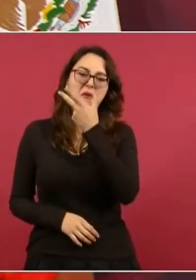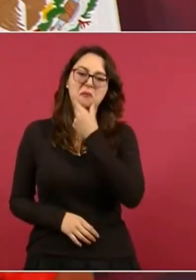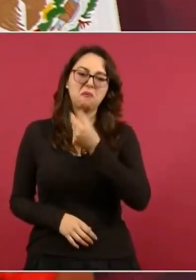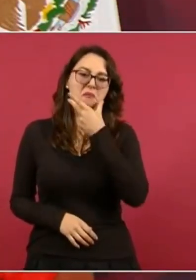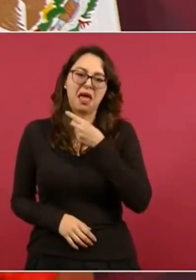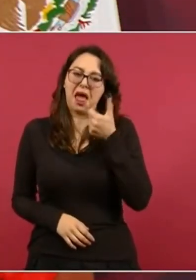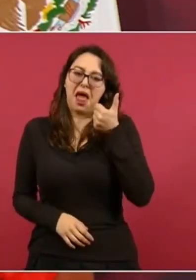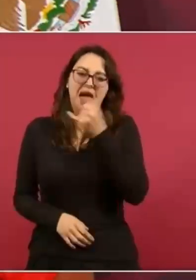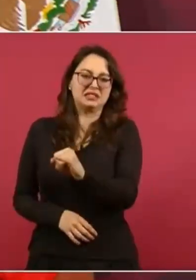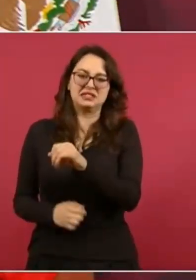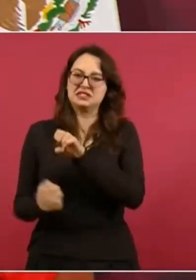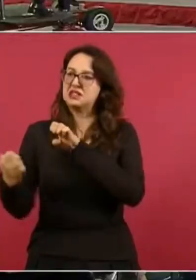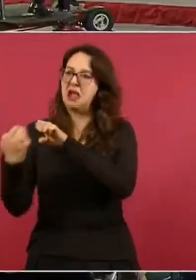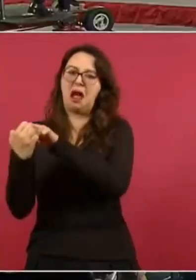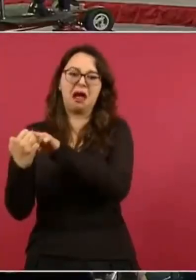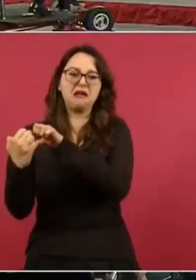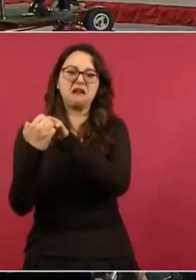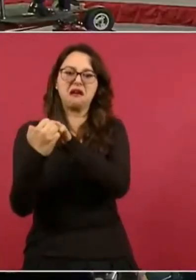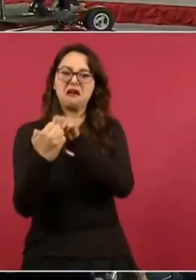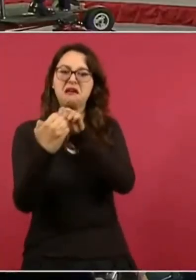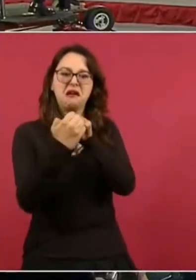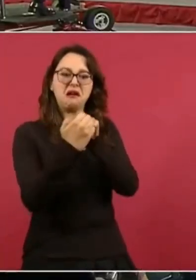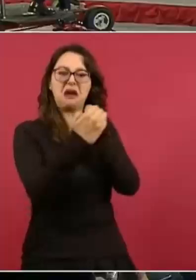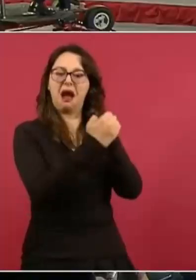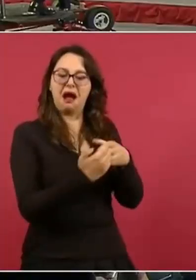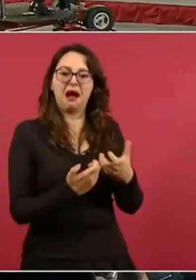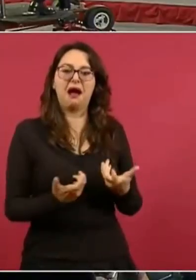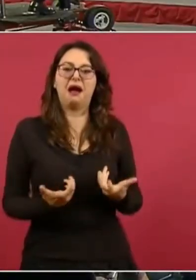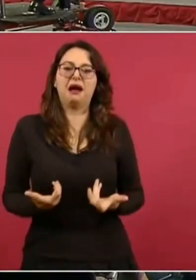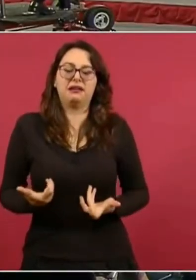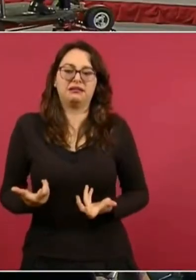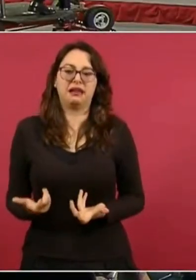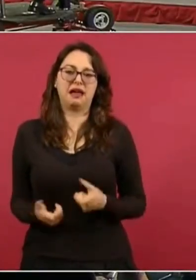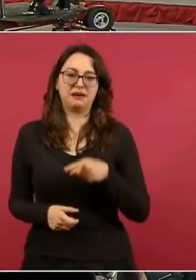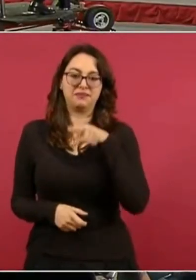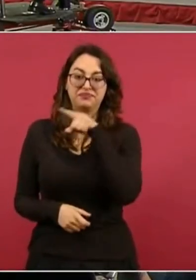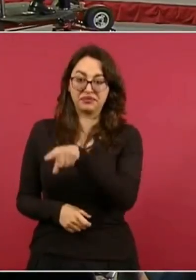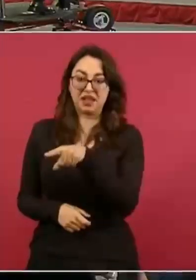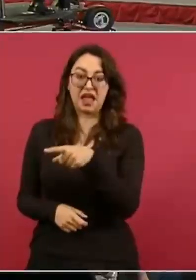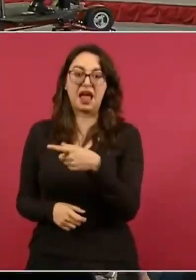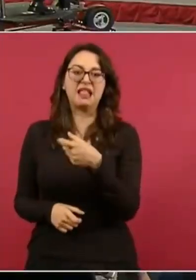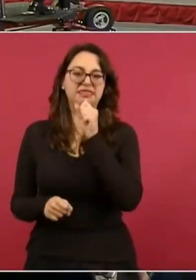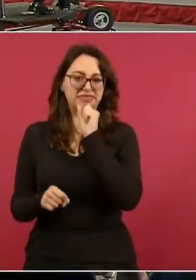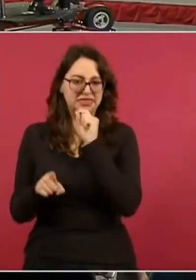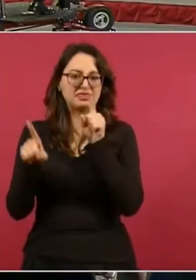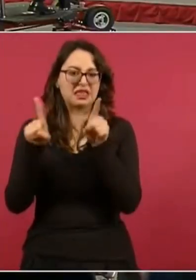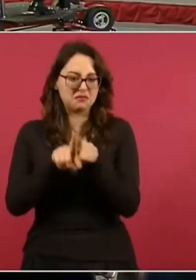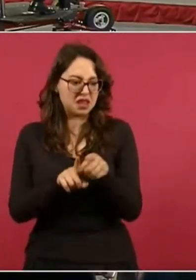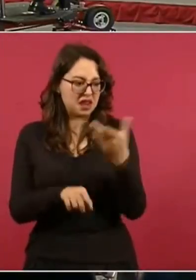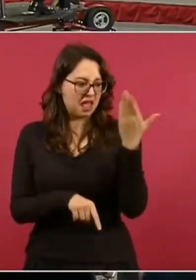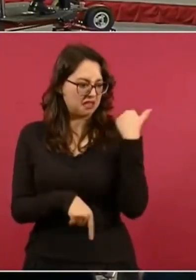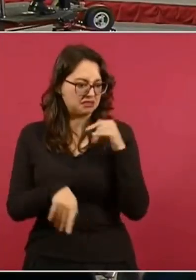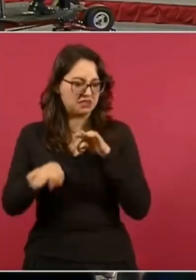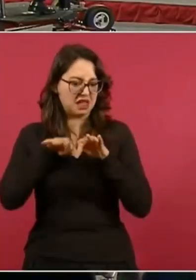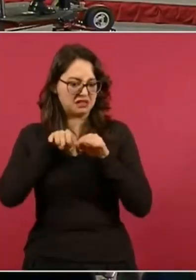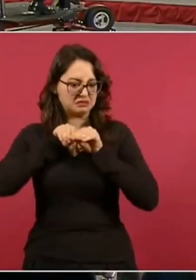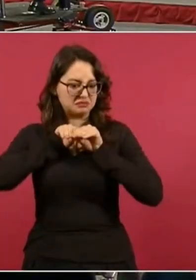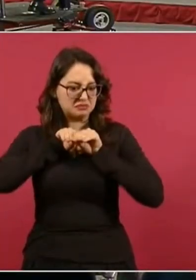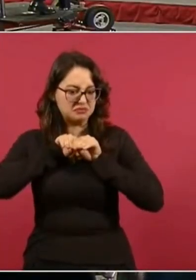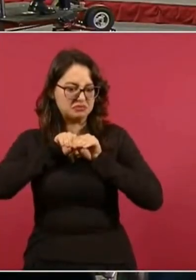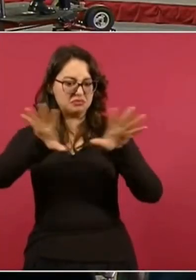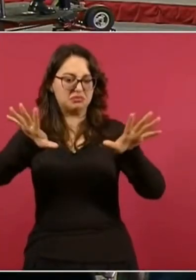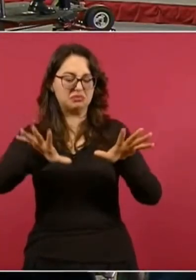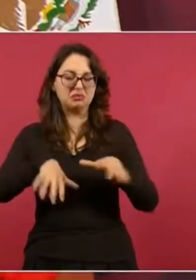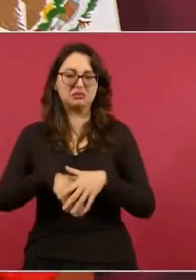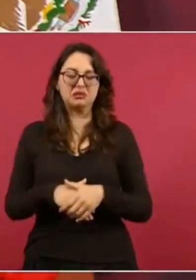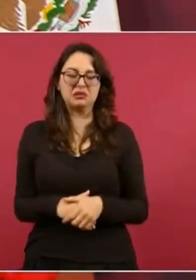años. Fue inclusive corresponsal maletón de una publicación donde yo estuve 22 años